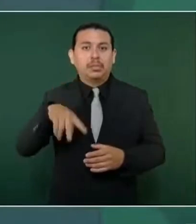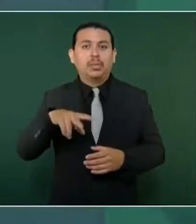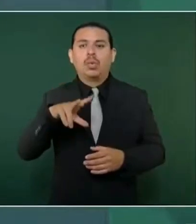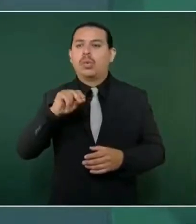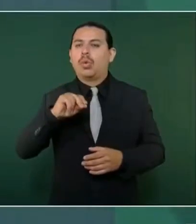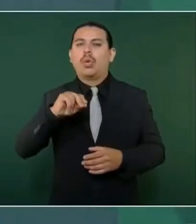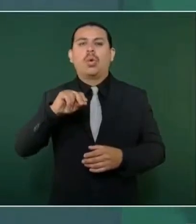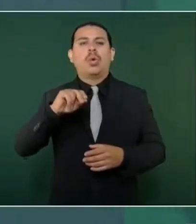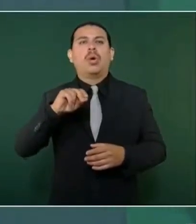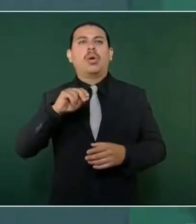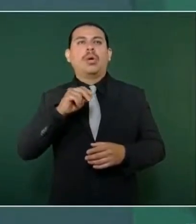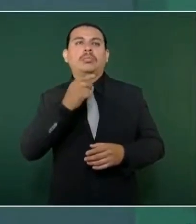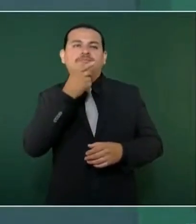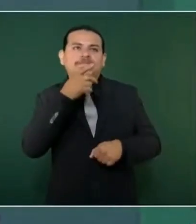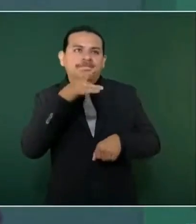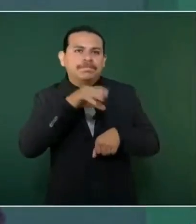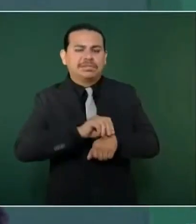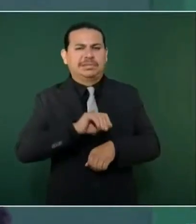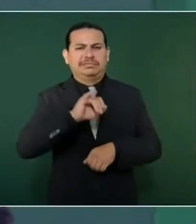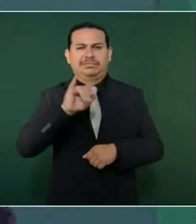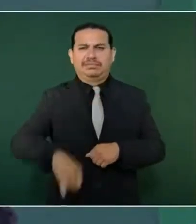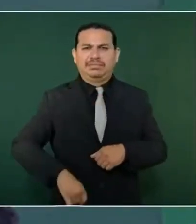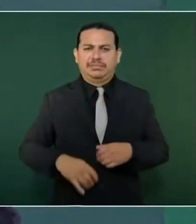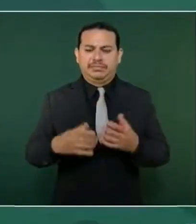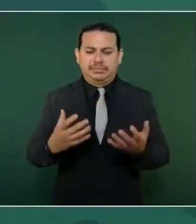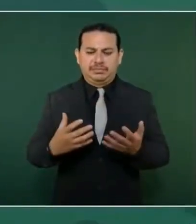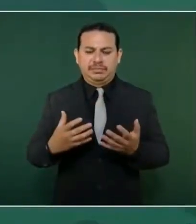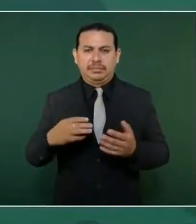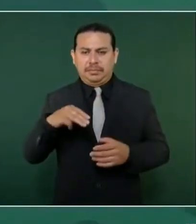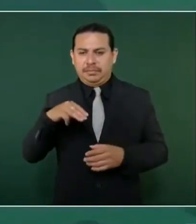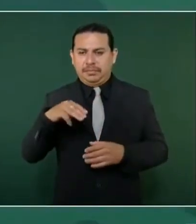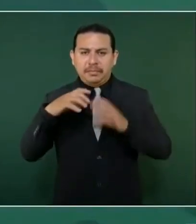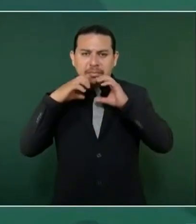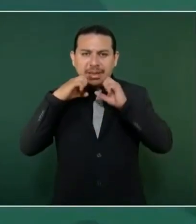a Maximiliano.